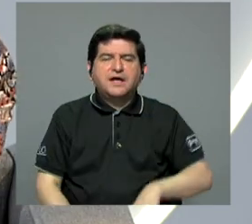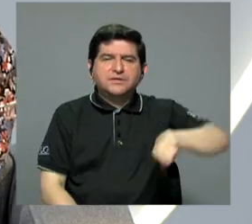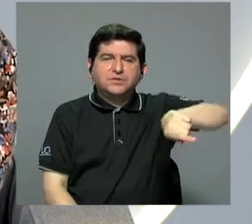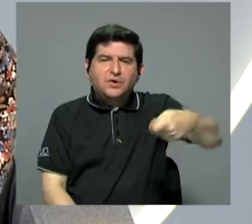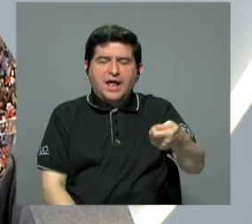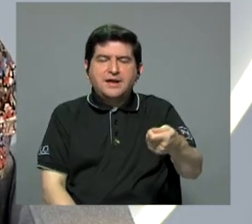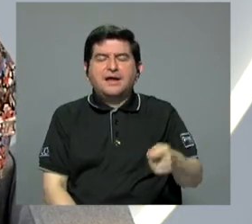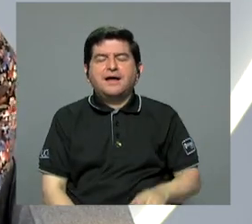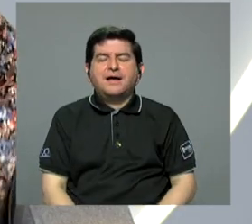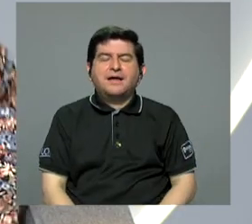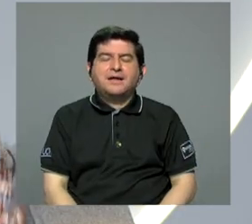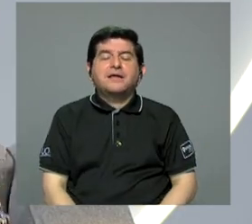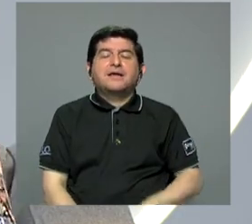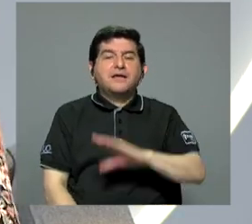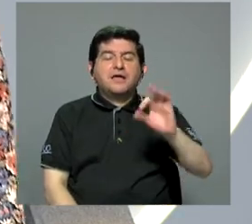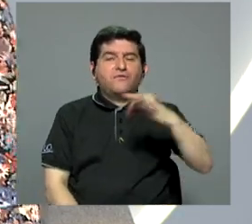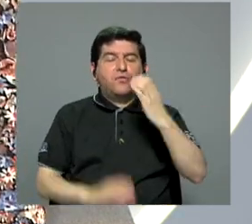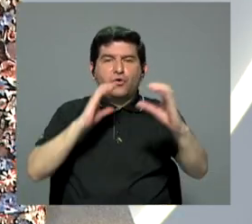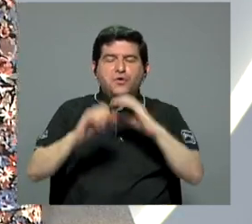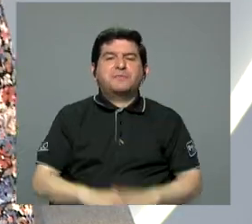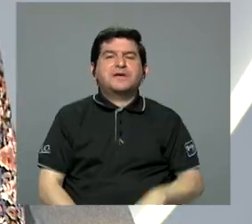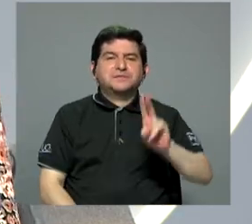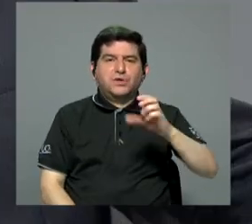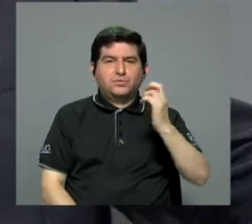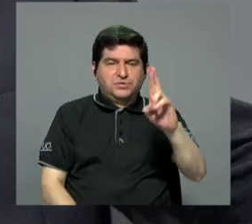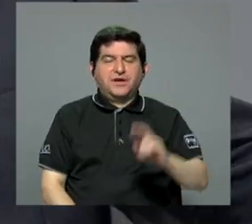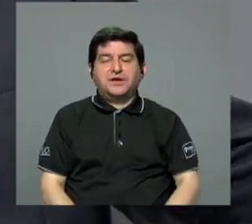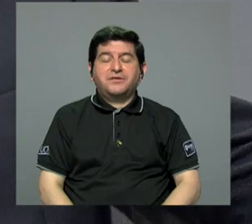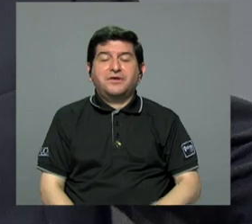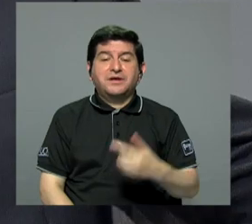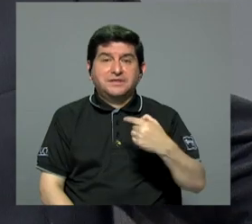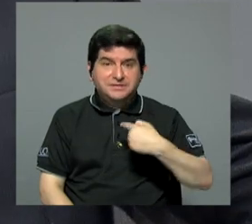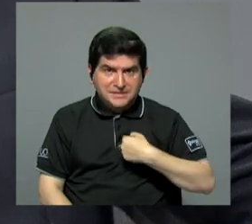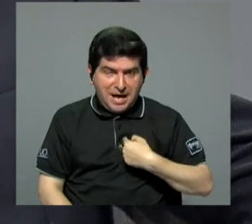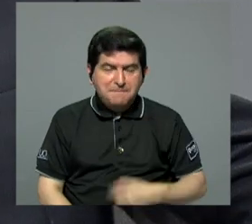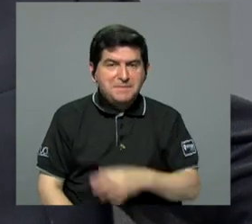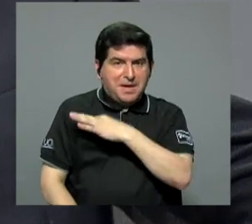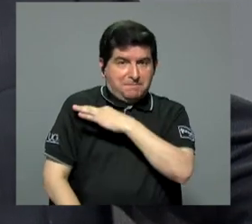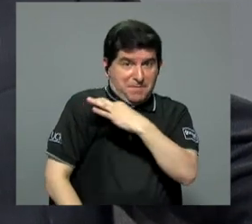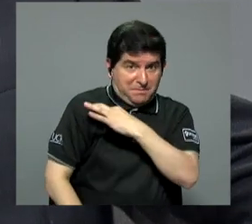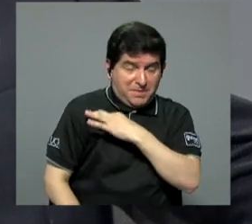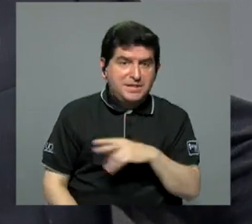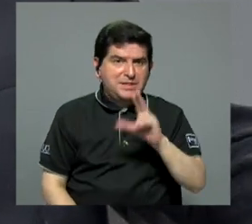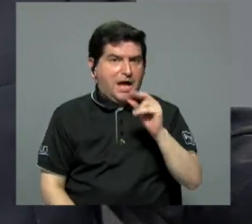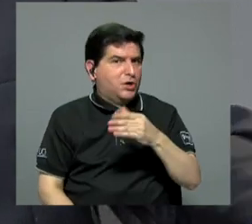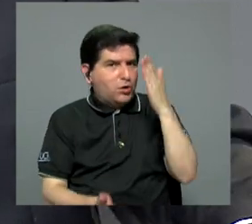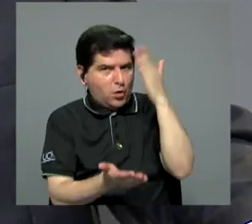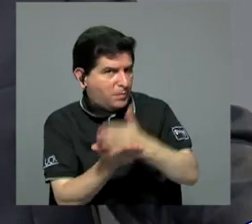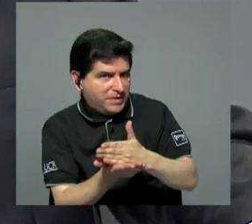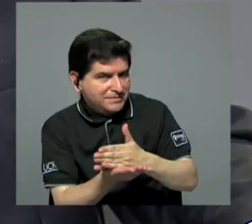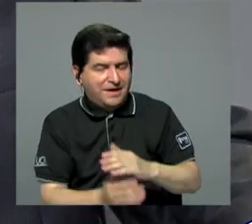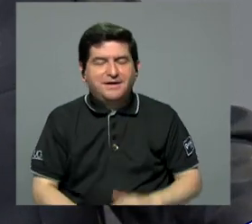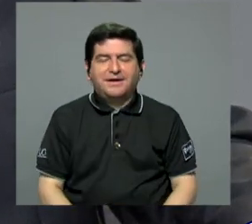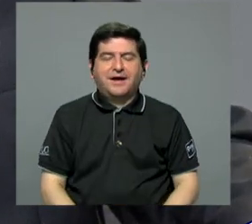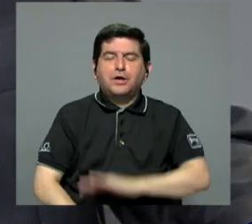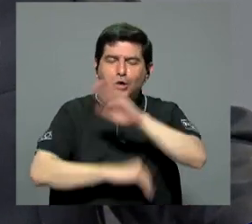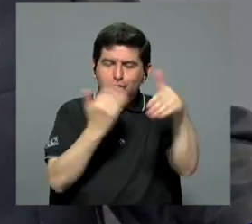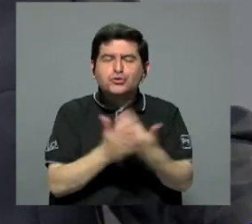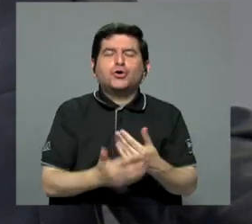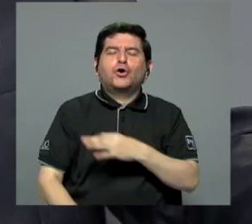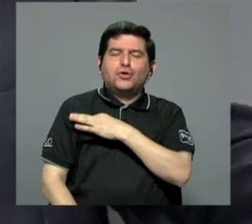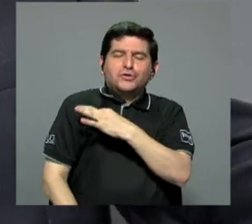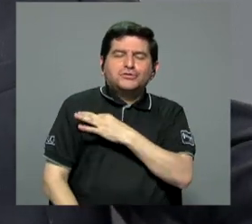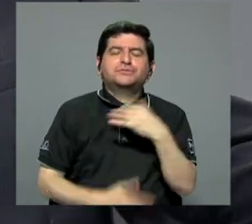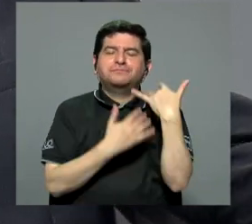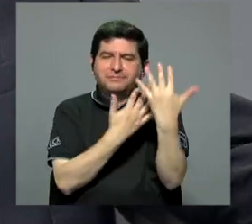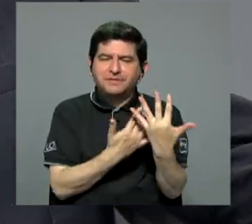en Canal Medios de la Universidad de Costa Rica. Si invitan a bailar, no me bajen en la entrada. A verdad, están cordialmente invitados, así que más bien los